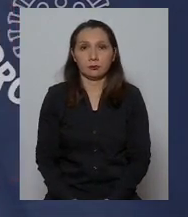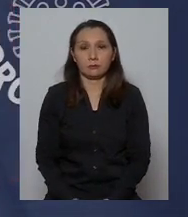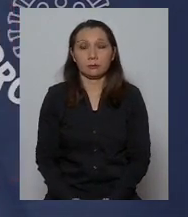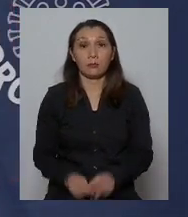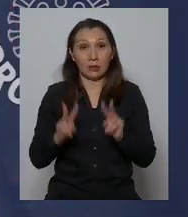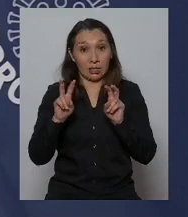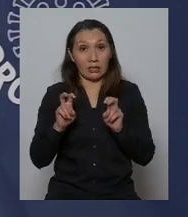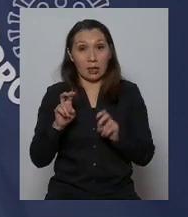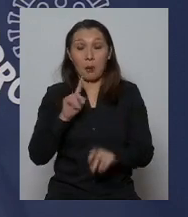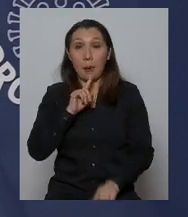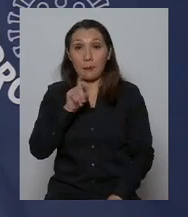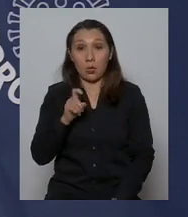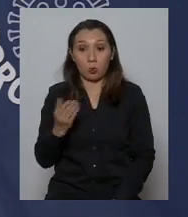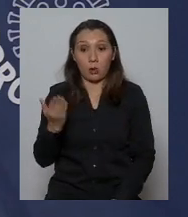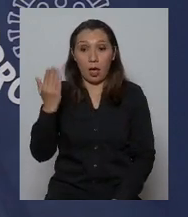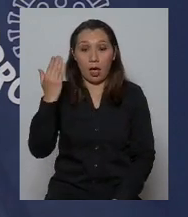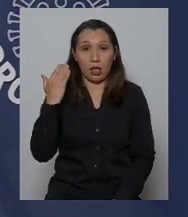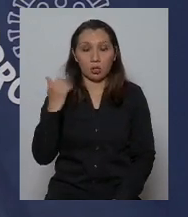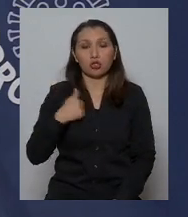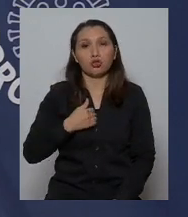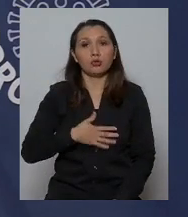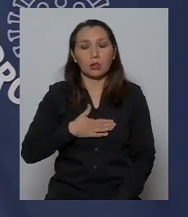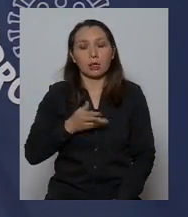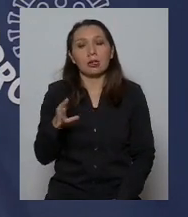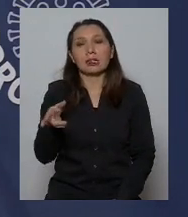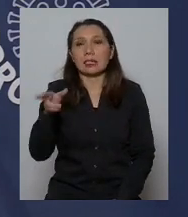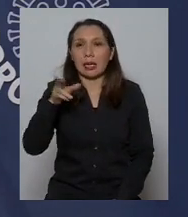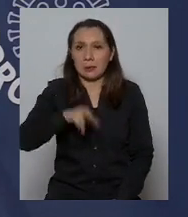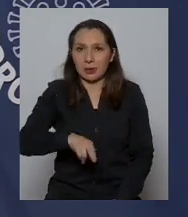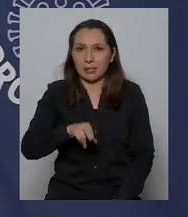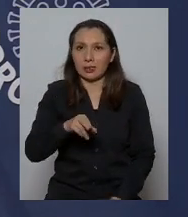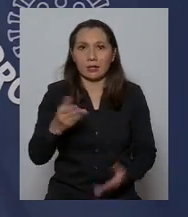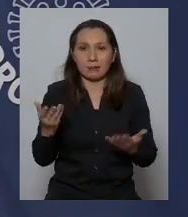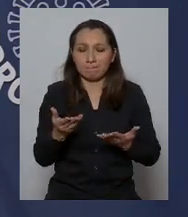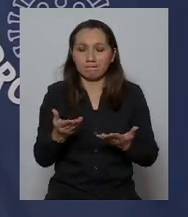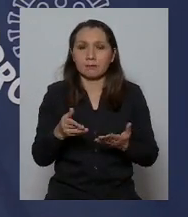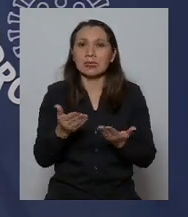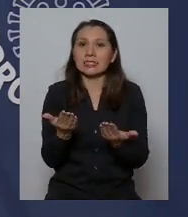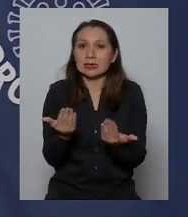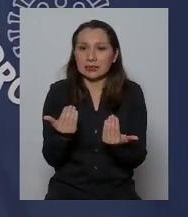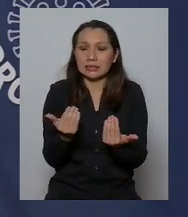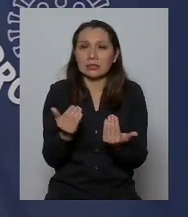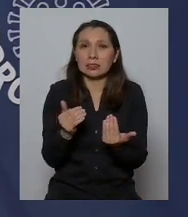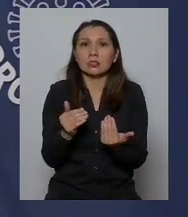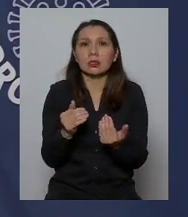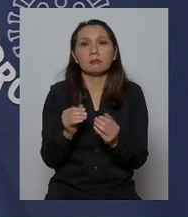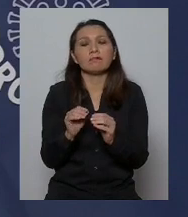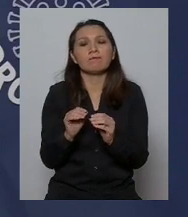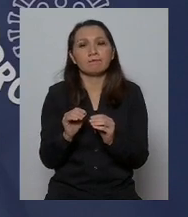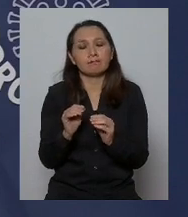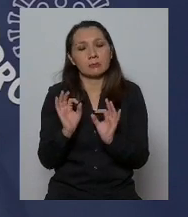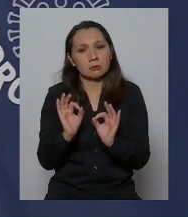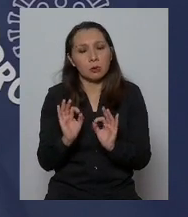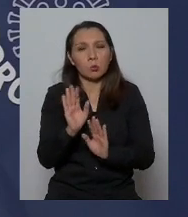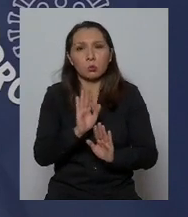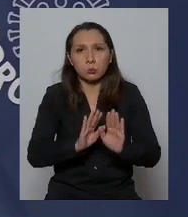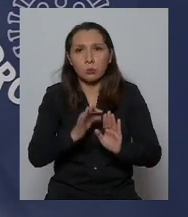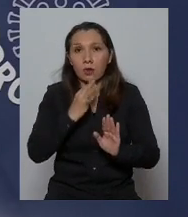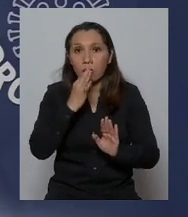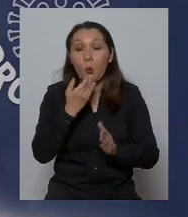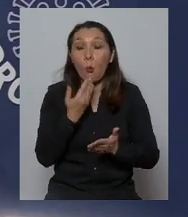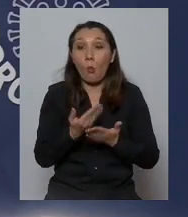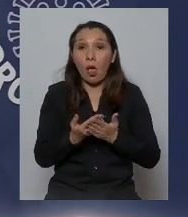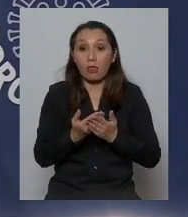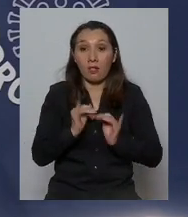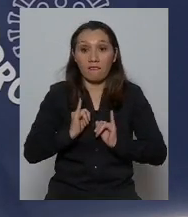respecto a la pregunta anterior yo quisiera insistir en que es necesario que es prudente que cuando